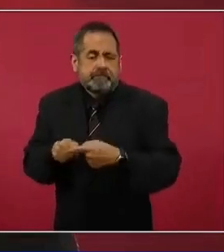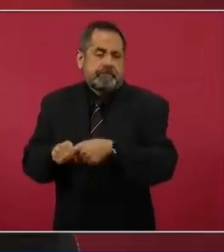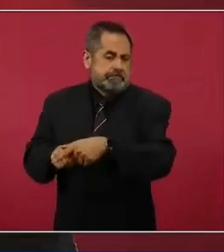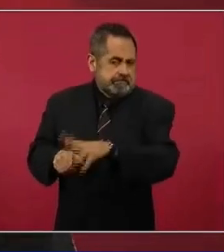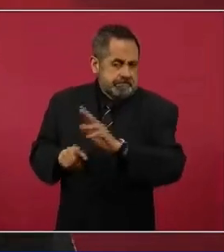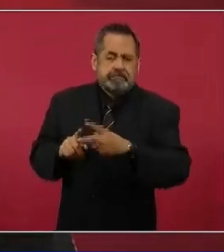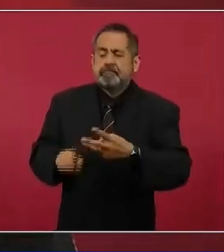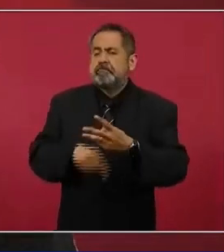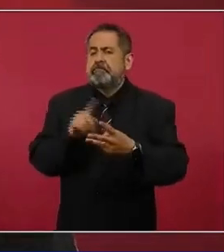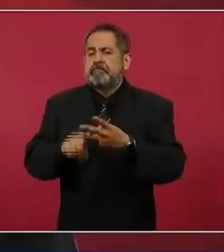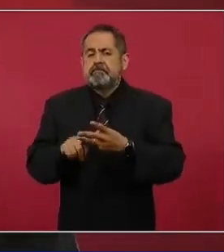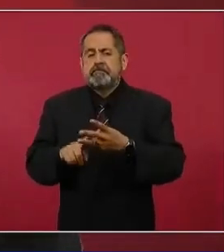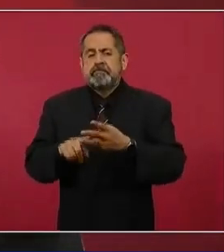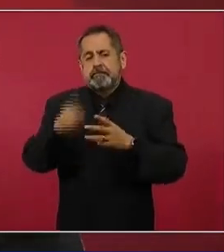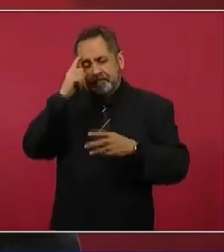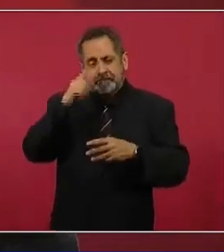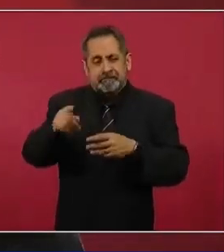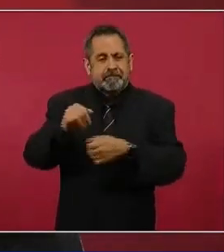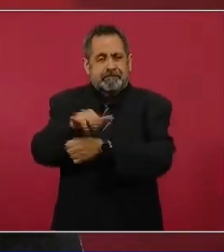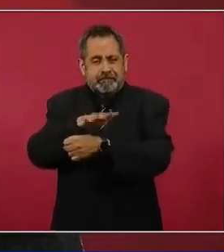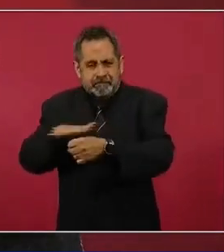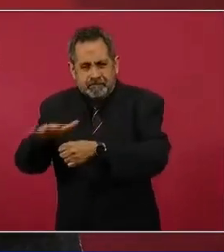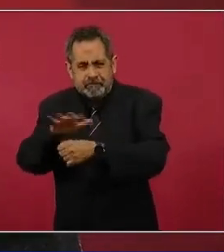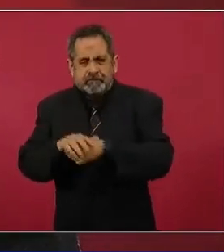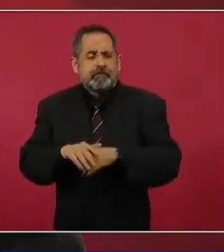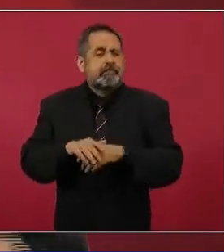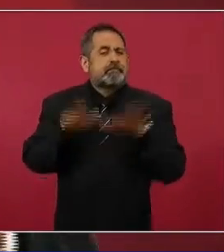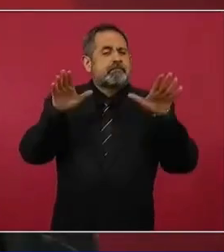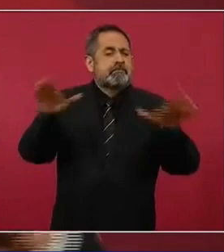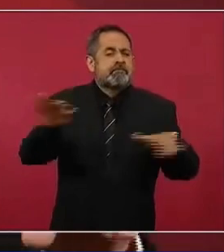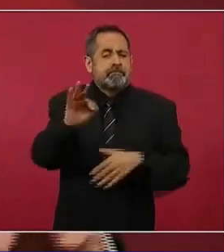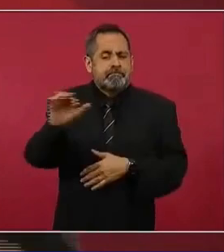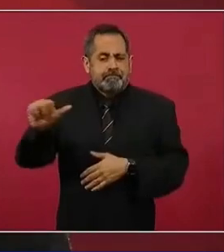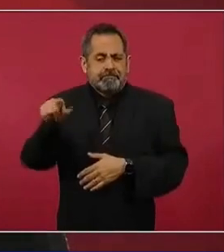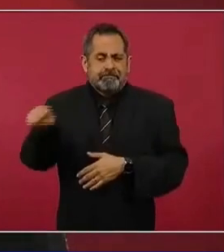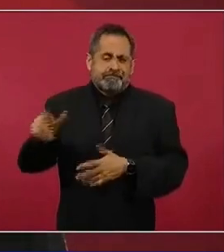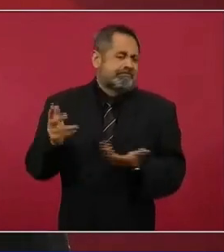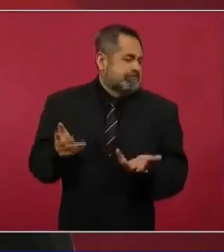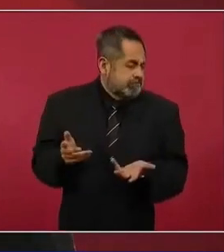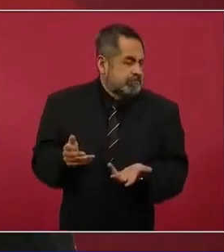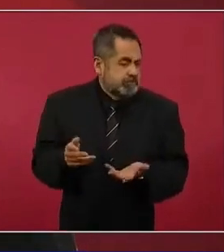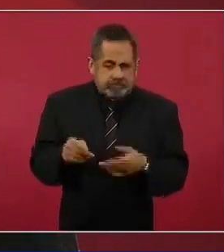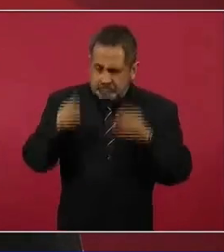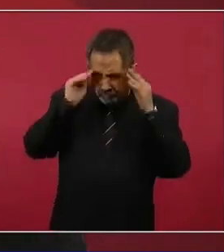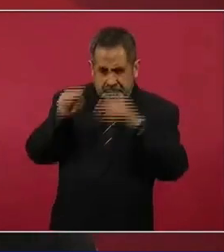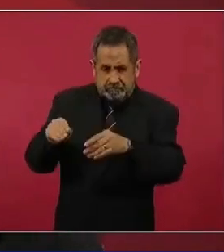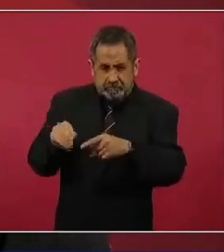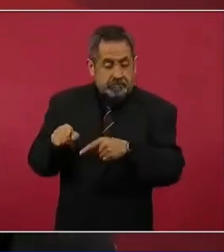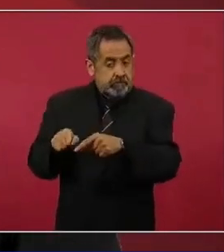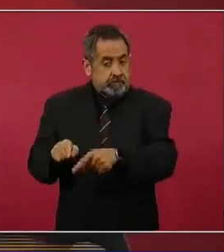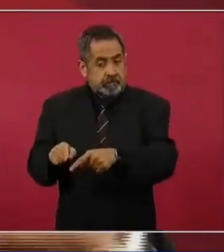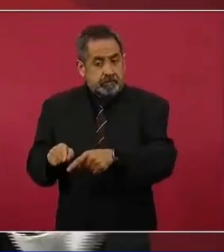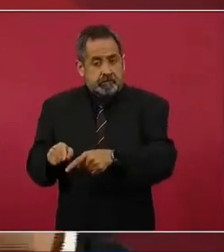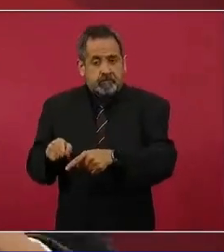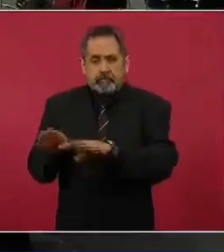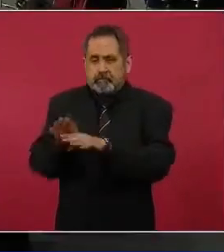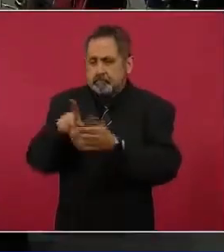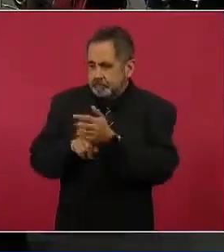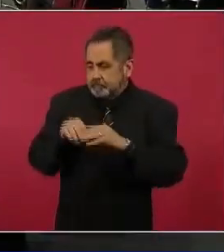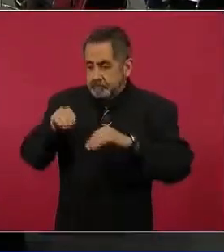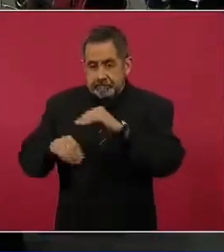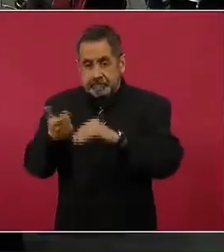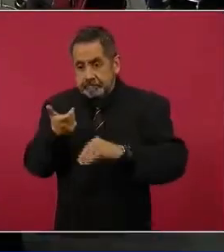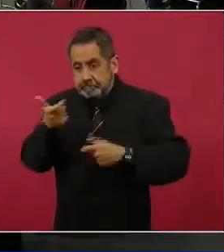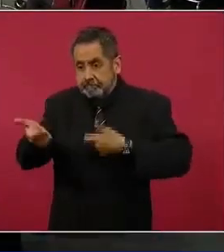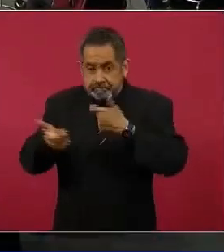proyecto del Tren Ítmico, el aeropuerto Felipe Ángeles, que nada más con el detonar la obra pública, pues ha